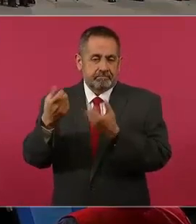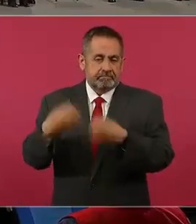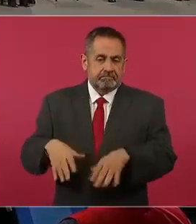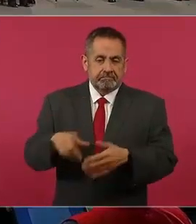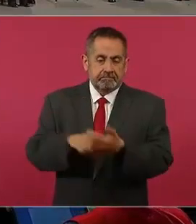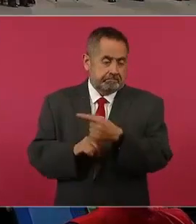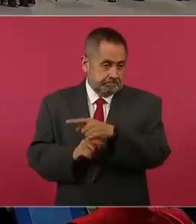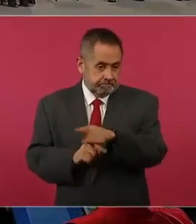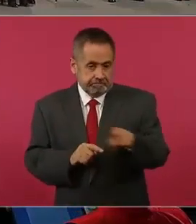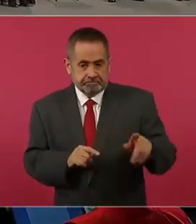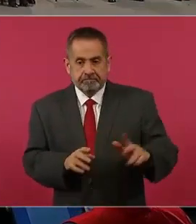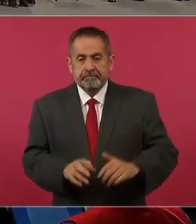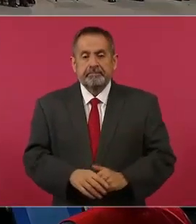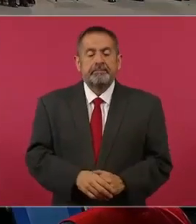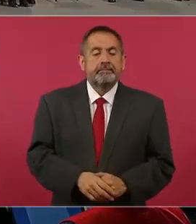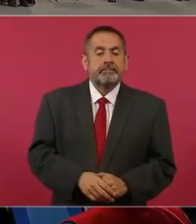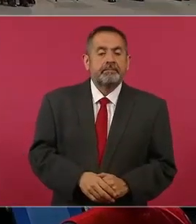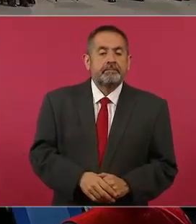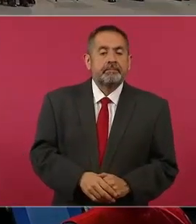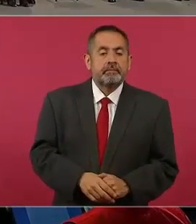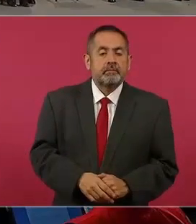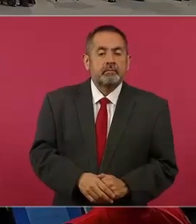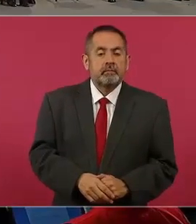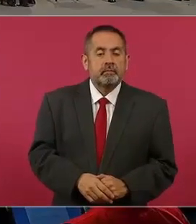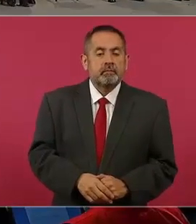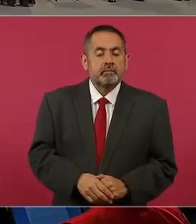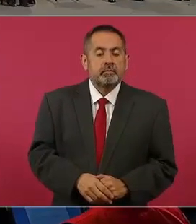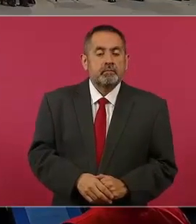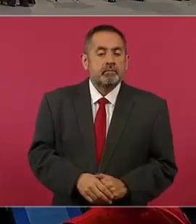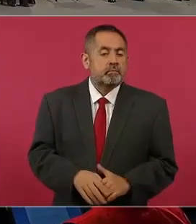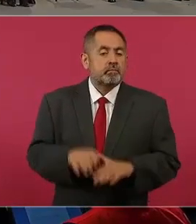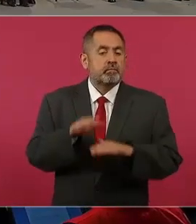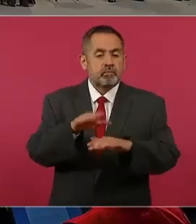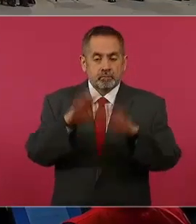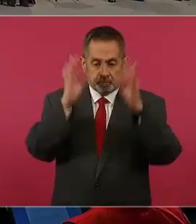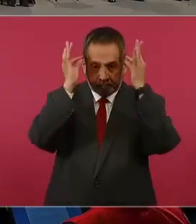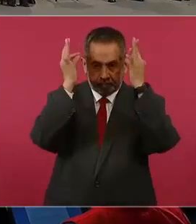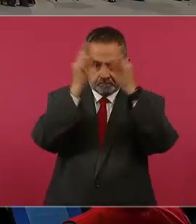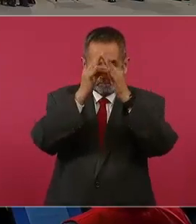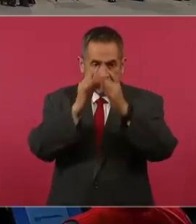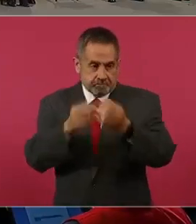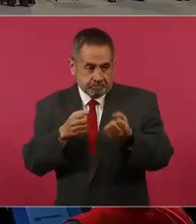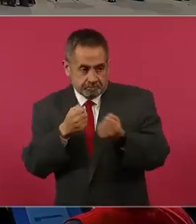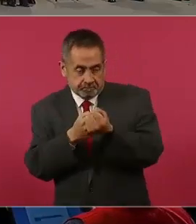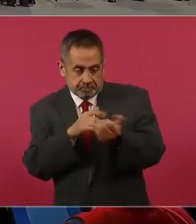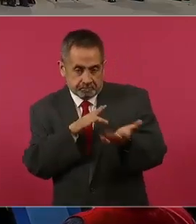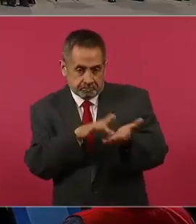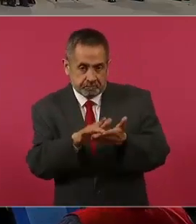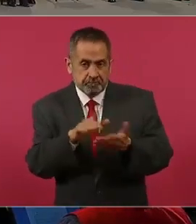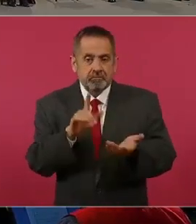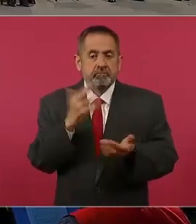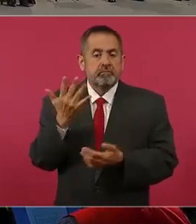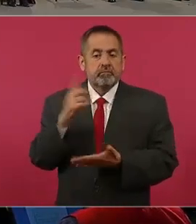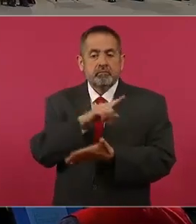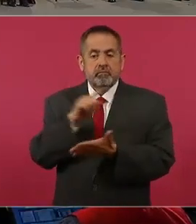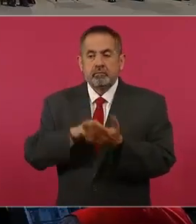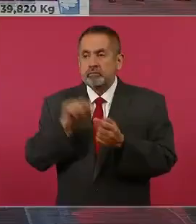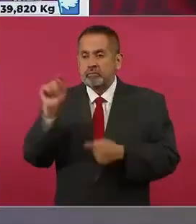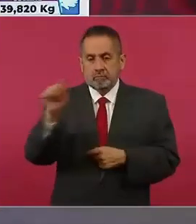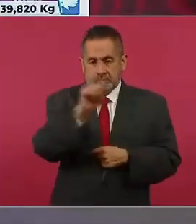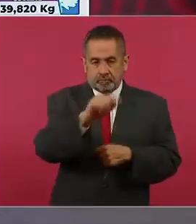La que sigue, por favor. En cuanto al fortalecimiento de aduanas, tenemos 50 aduanas en el país, 21